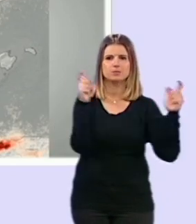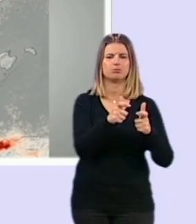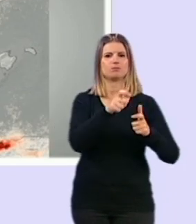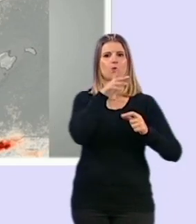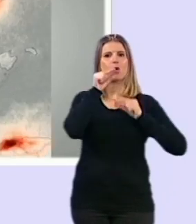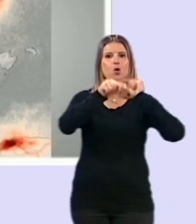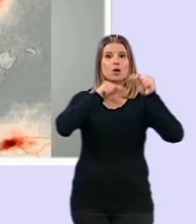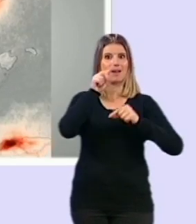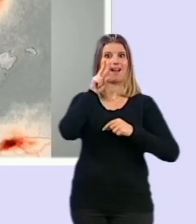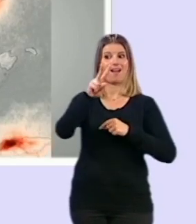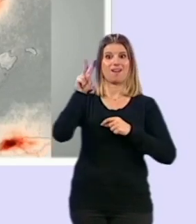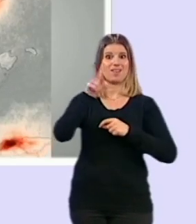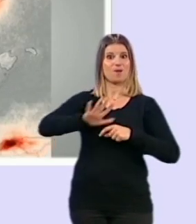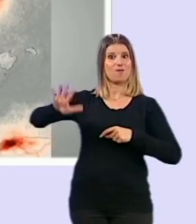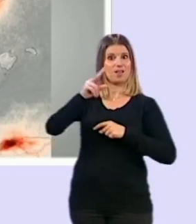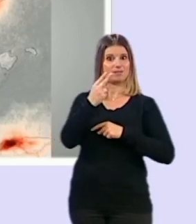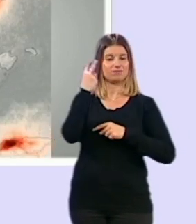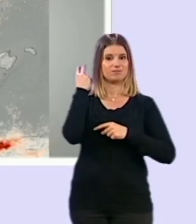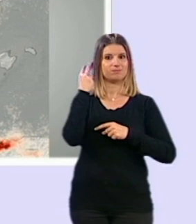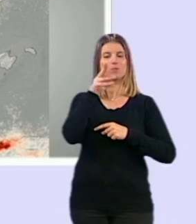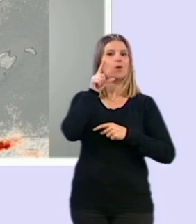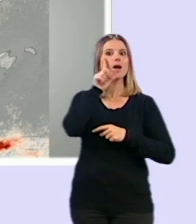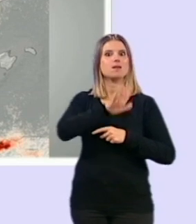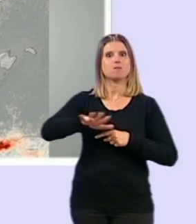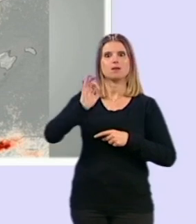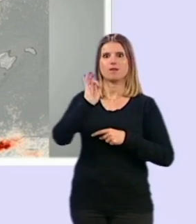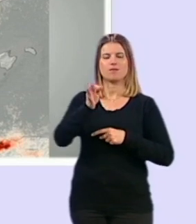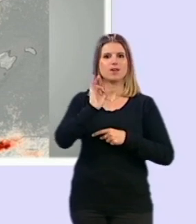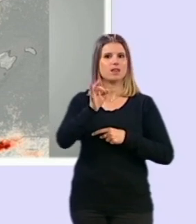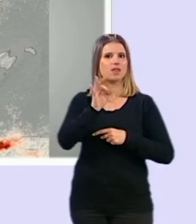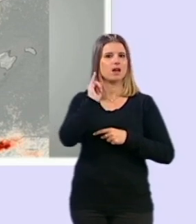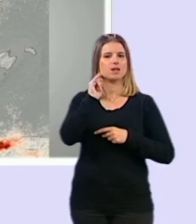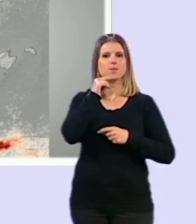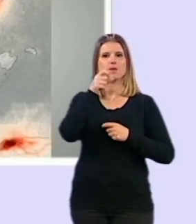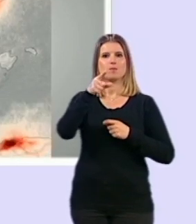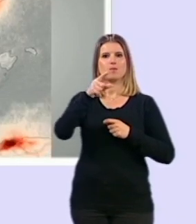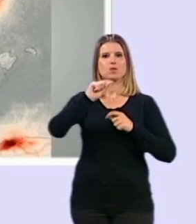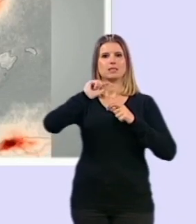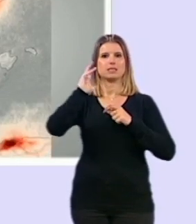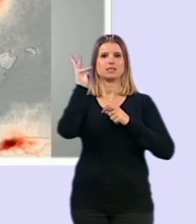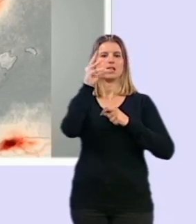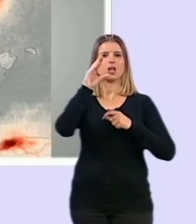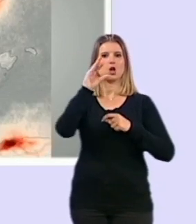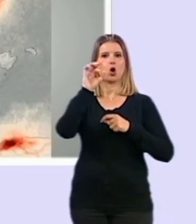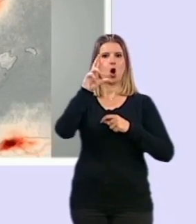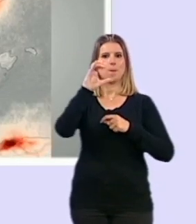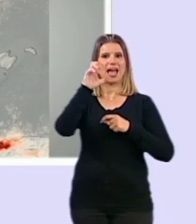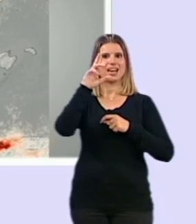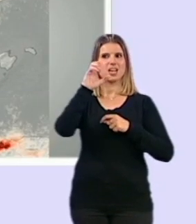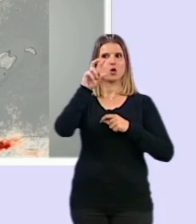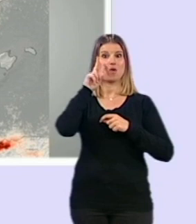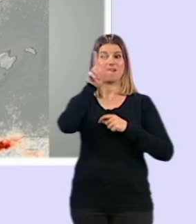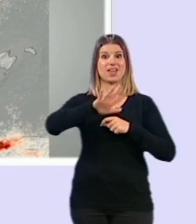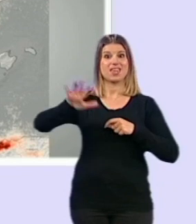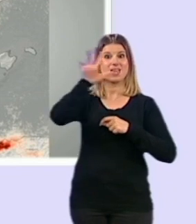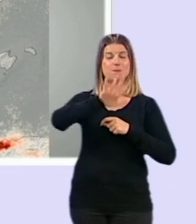contaminación en Ahí la estamos viendo, ¿ves, va? Por una imagen, efectivamente, que tenemos del satélite Copérnico, tal y como se puede ver en las imágenes